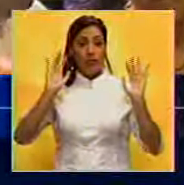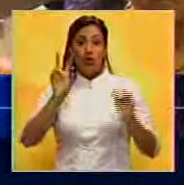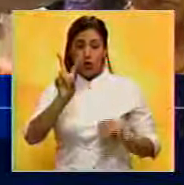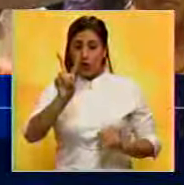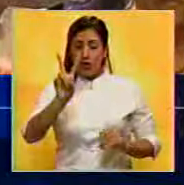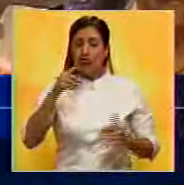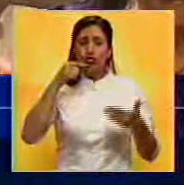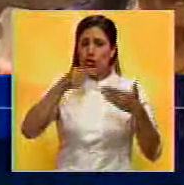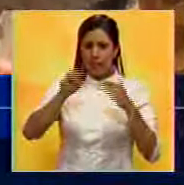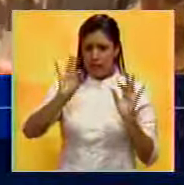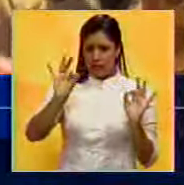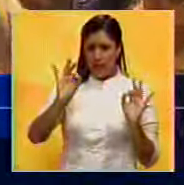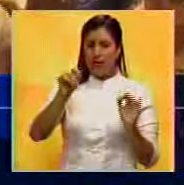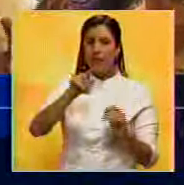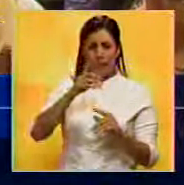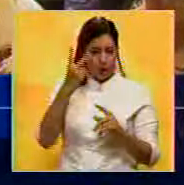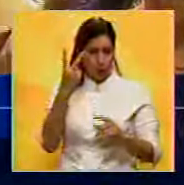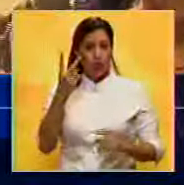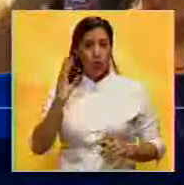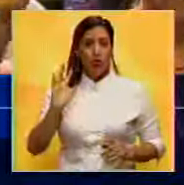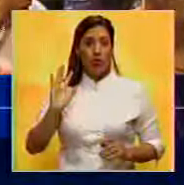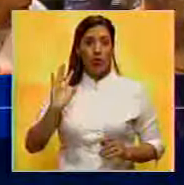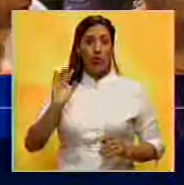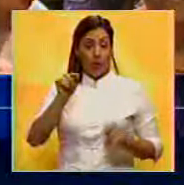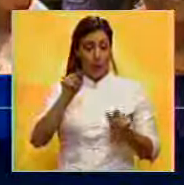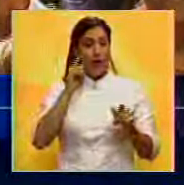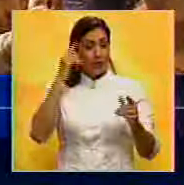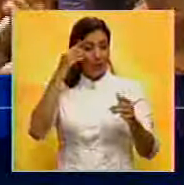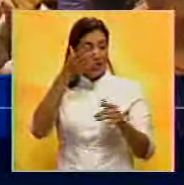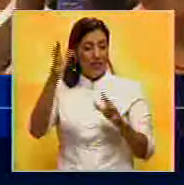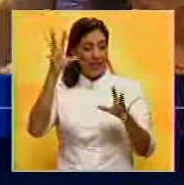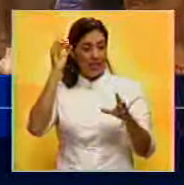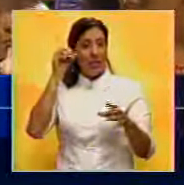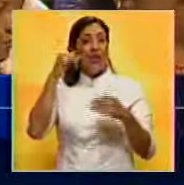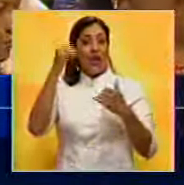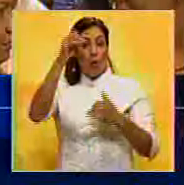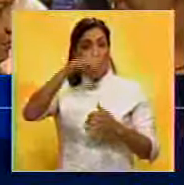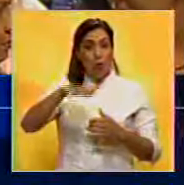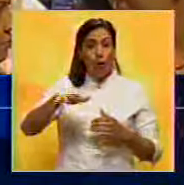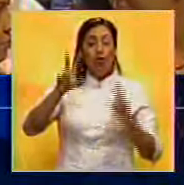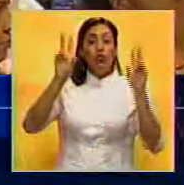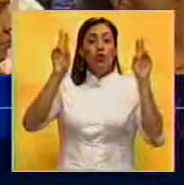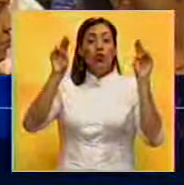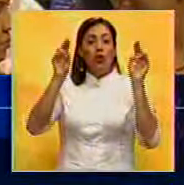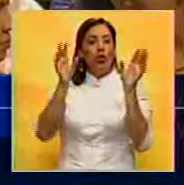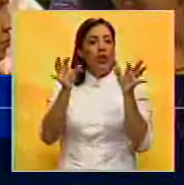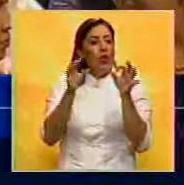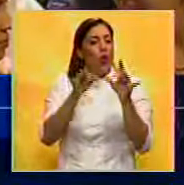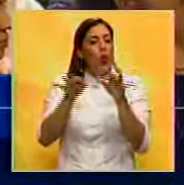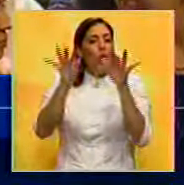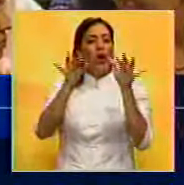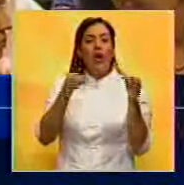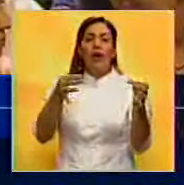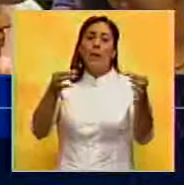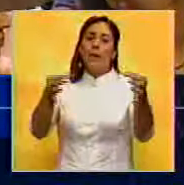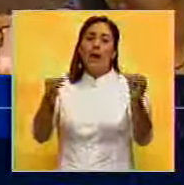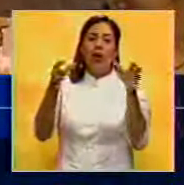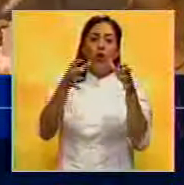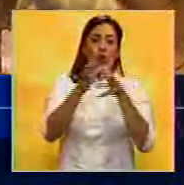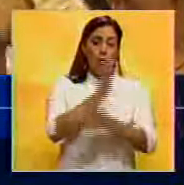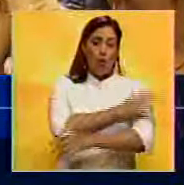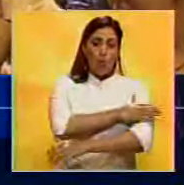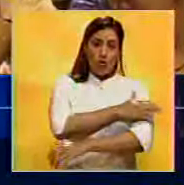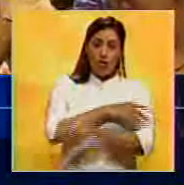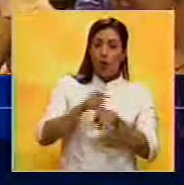No, no los voy a nombrar y un tratado. Pero por ahí van los tiros. Estos son los que van a presentar de manera simulada como partidos de